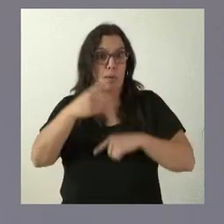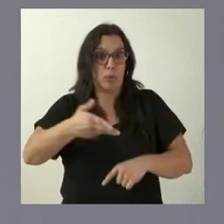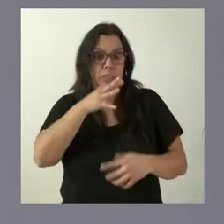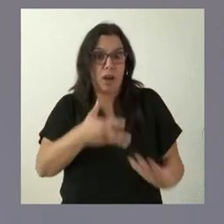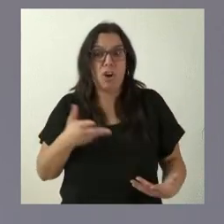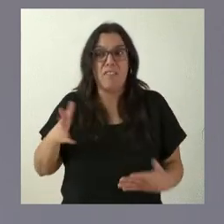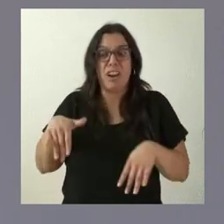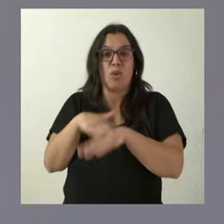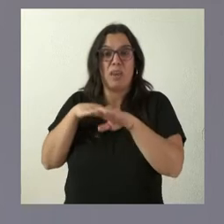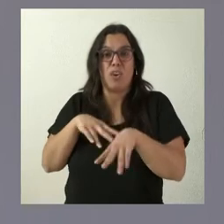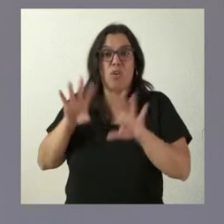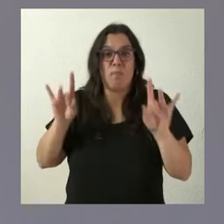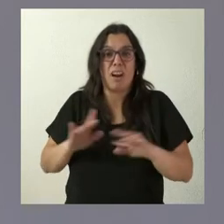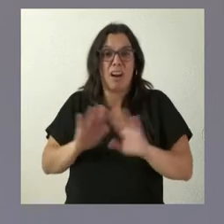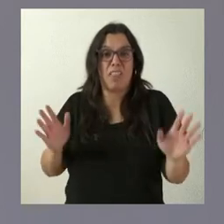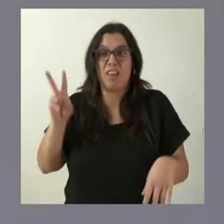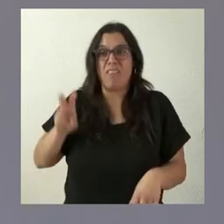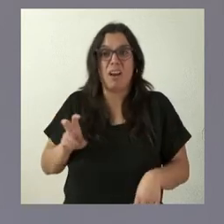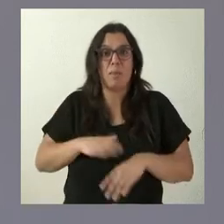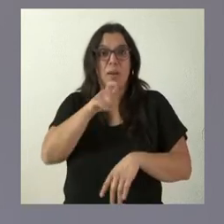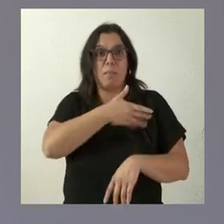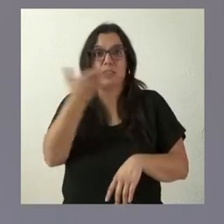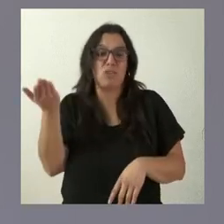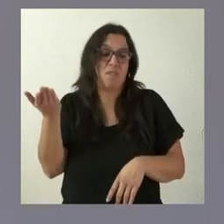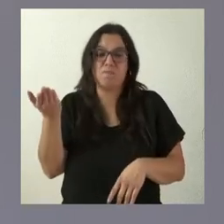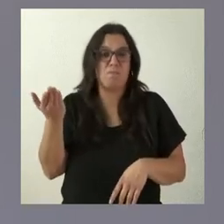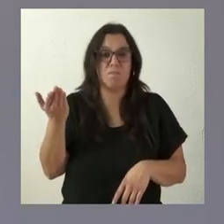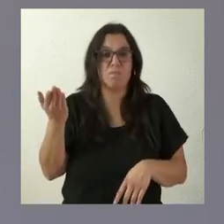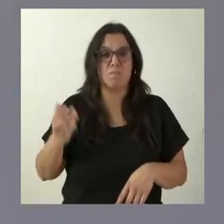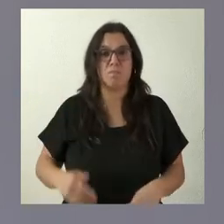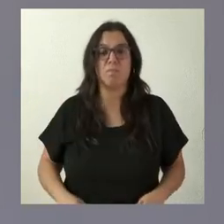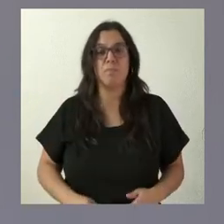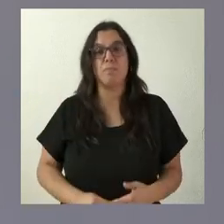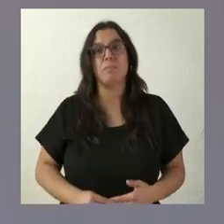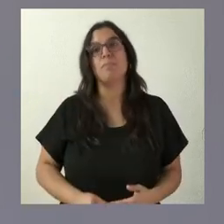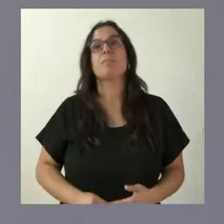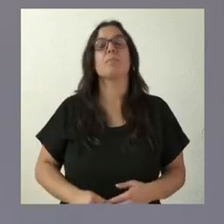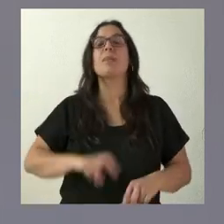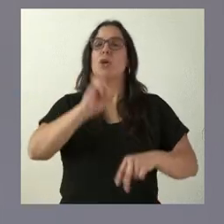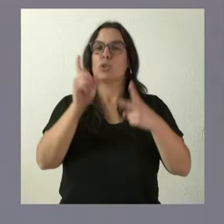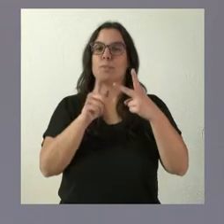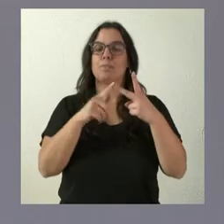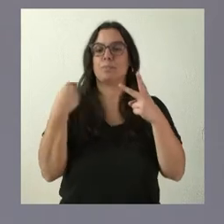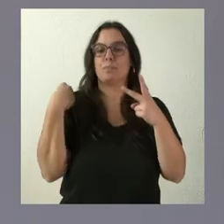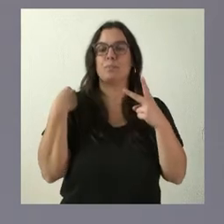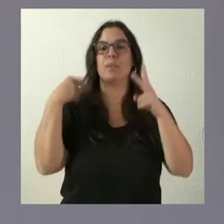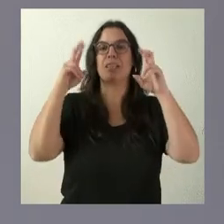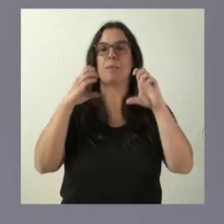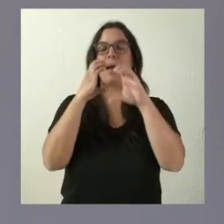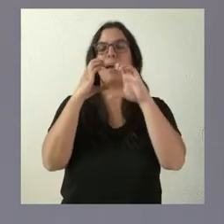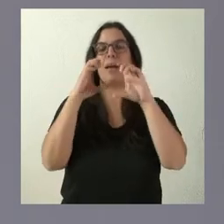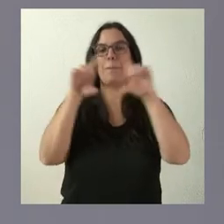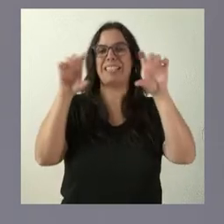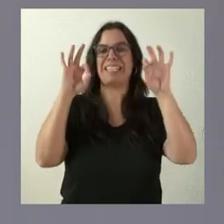no resulta útil para los ciudadanos y, en este caso, tampoco para los ciudadanos de Castilla y León. El segundo tema que usted me planteaba es Switch Mobility. Estamos